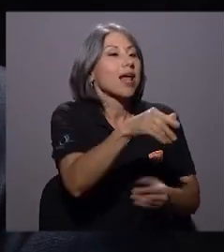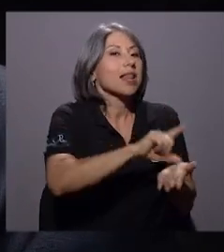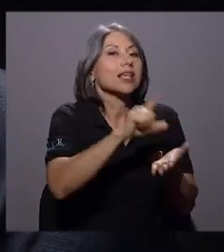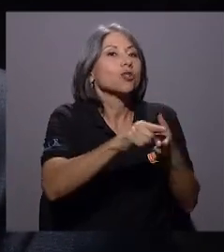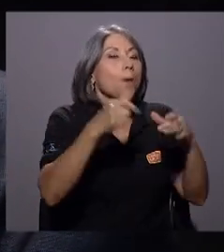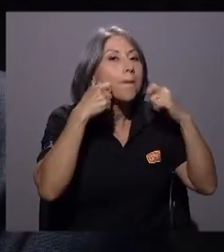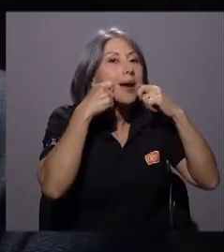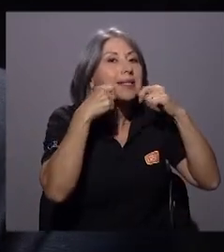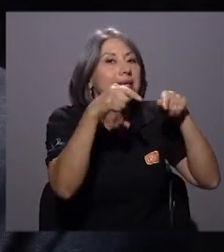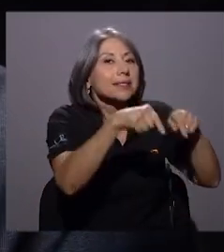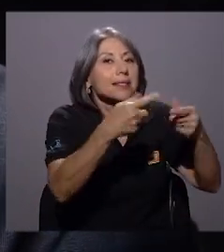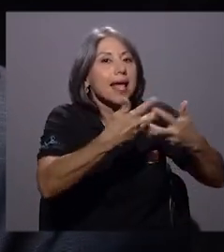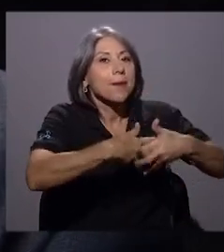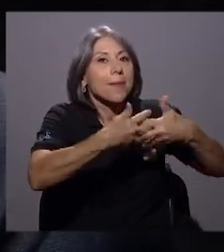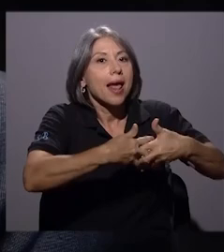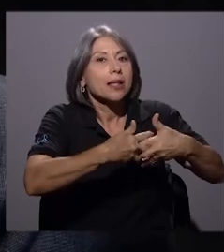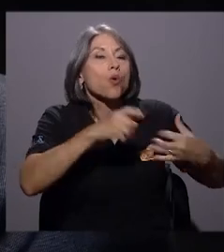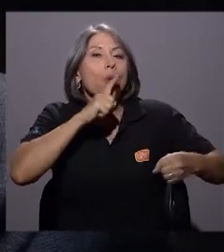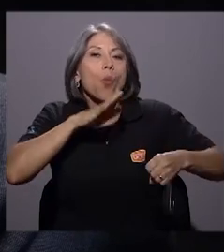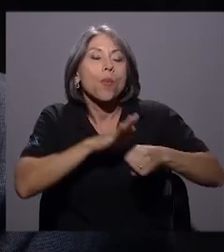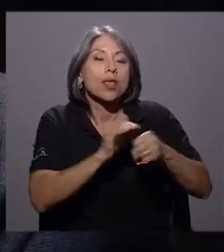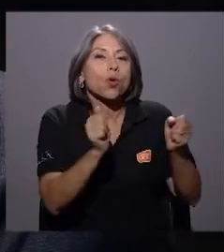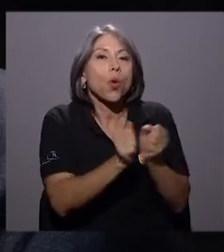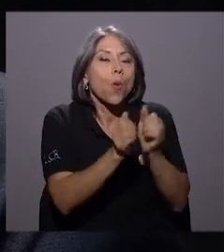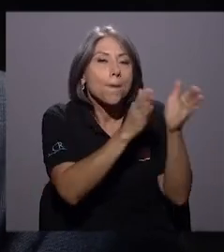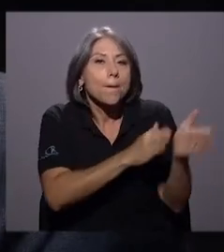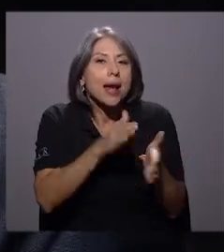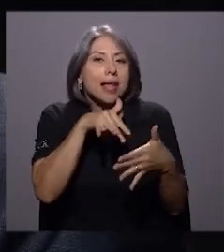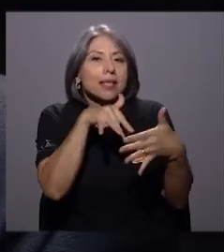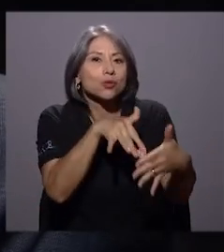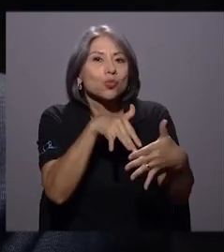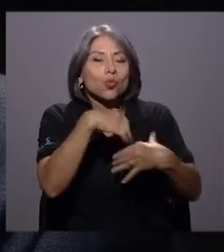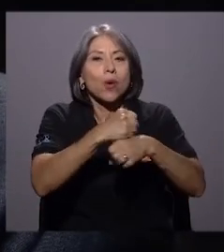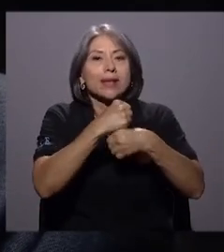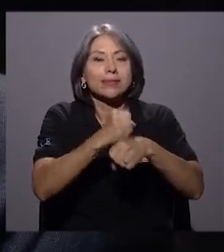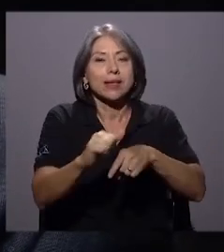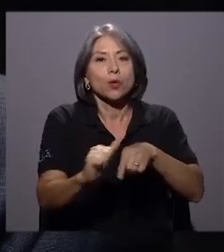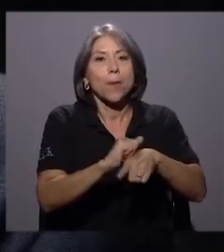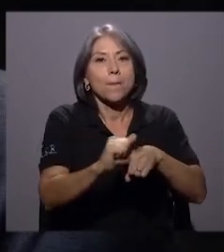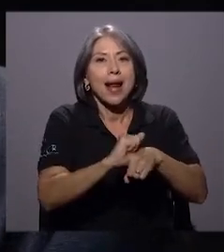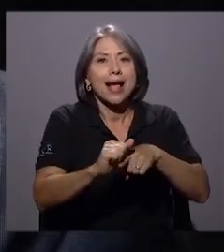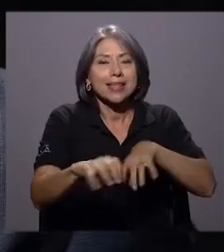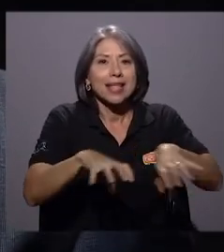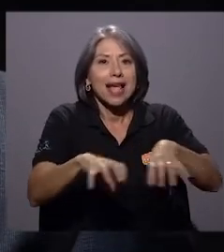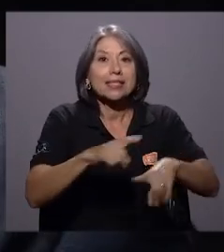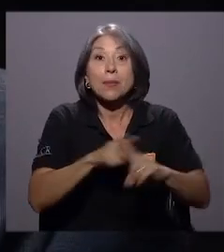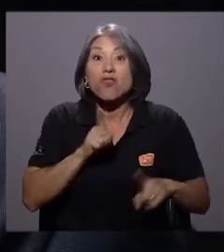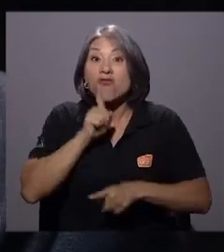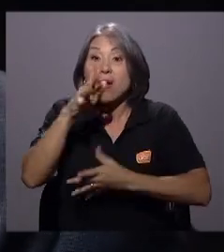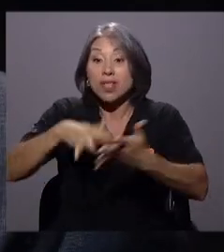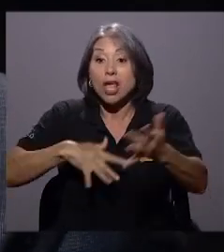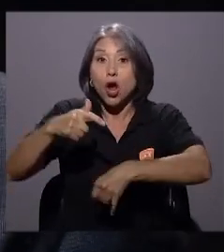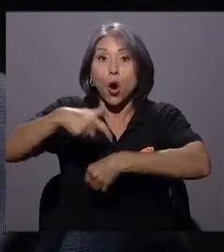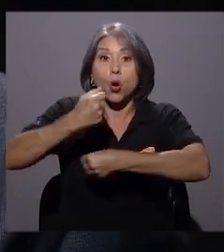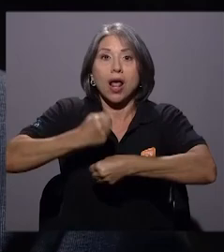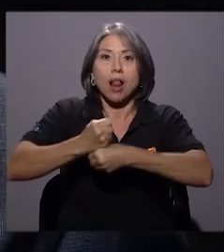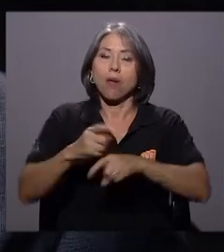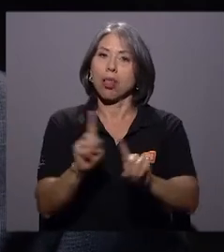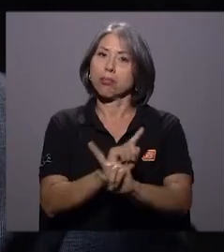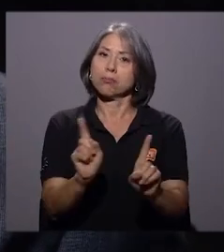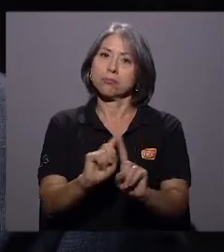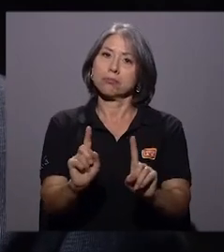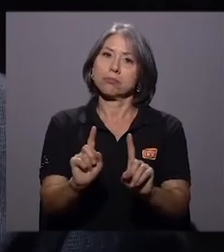cumpliendo un plan de estudios, realizando prácticas, pero en ningún momento habrá una jornada laboral. Y también otro de los aspectos que